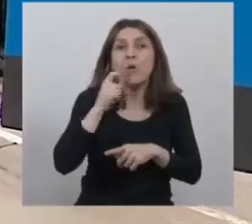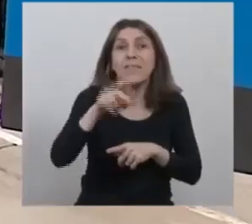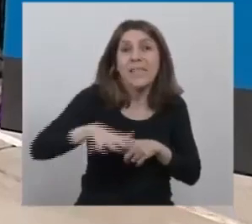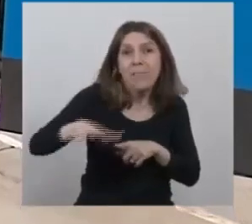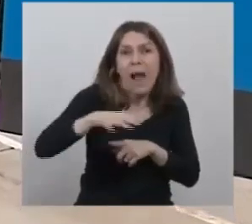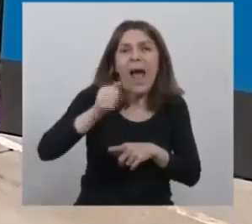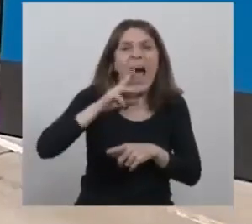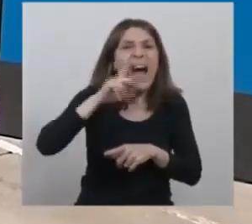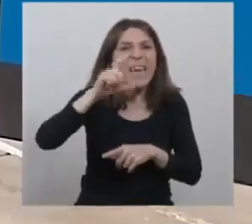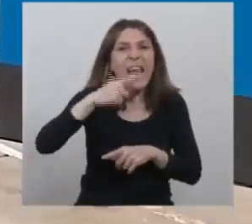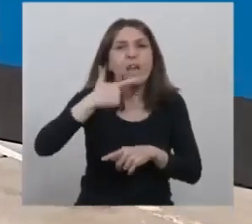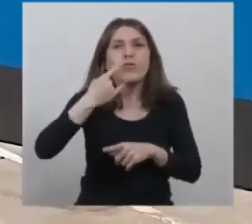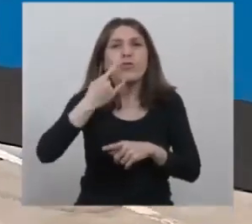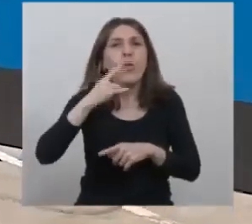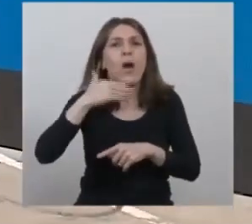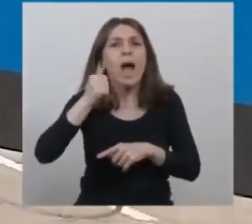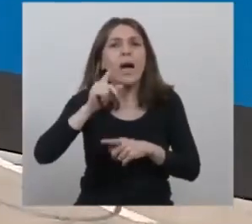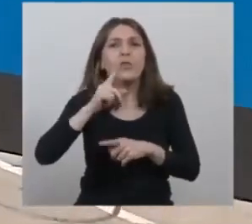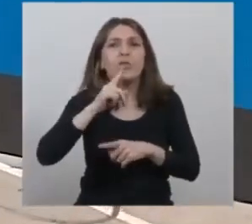Ariel Sujarchuk.